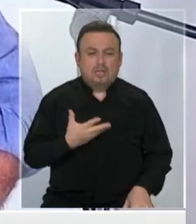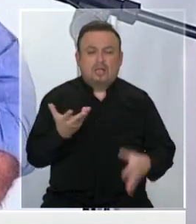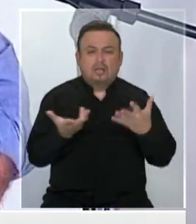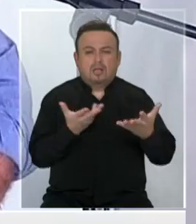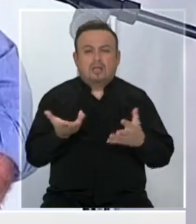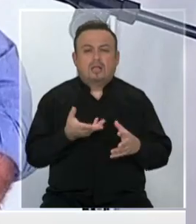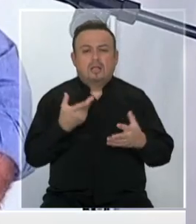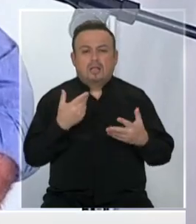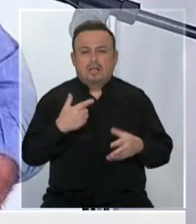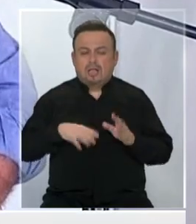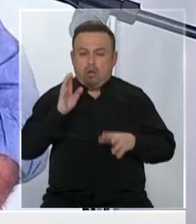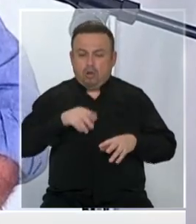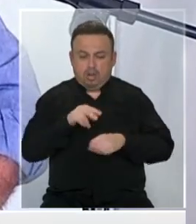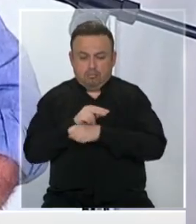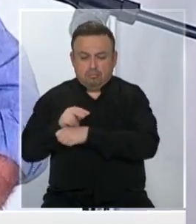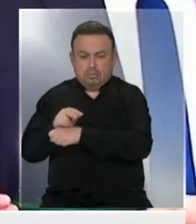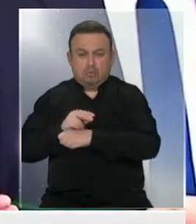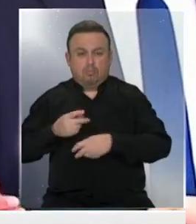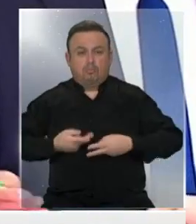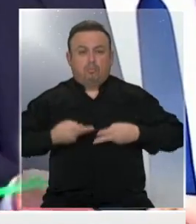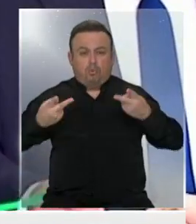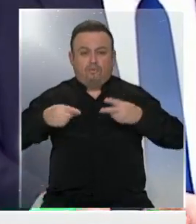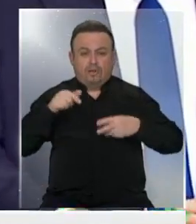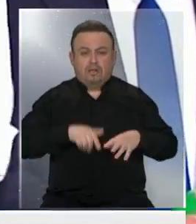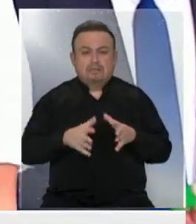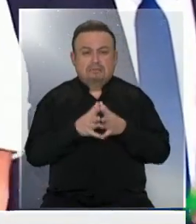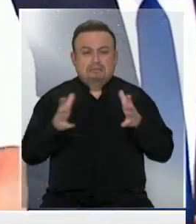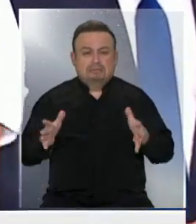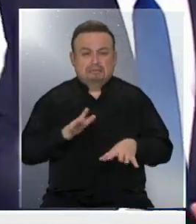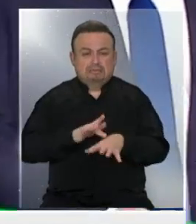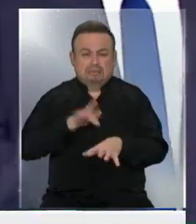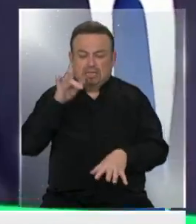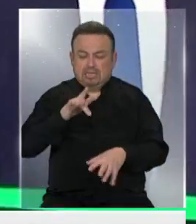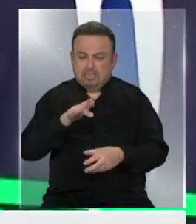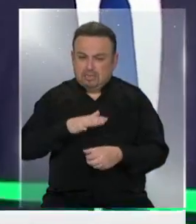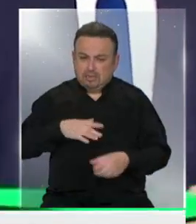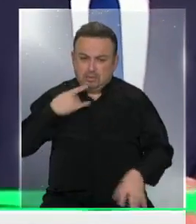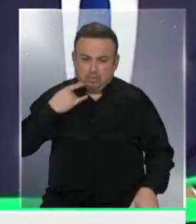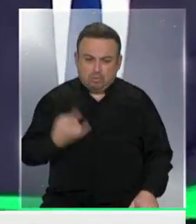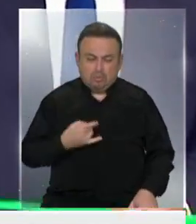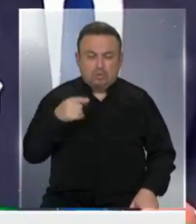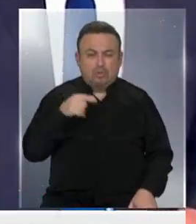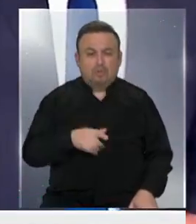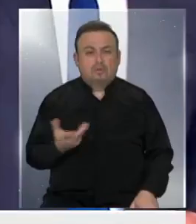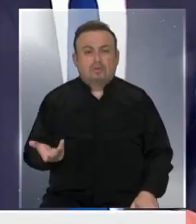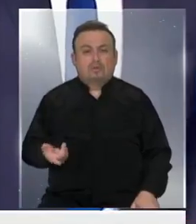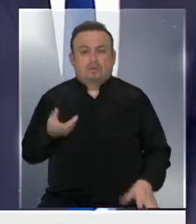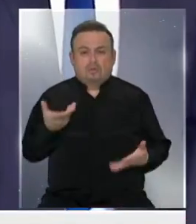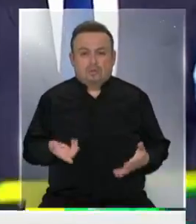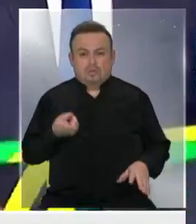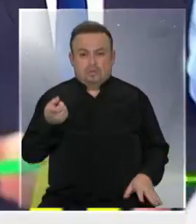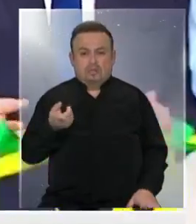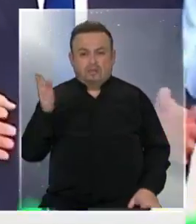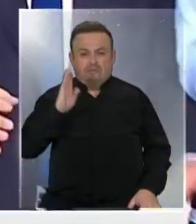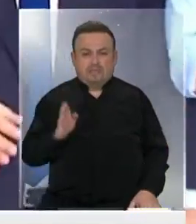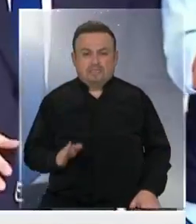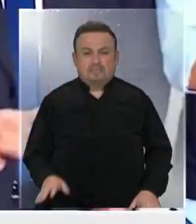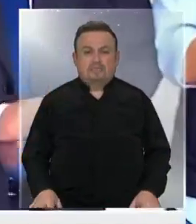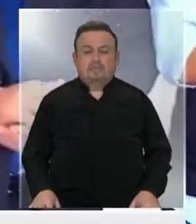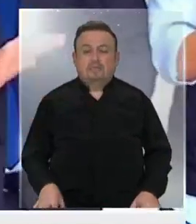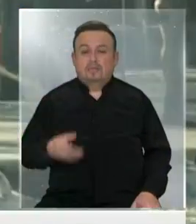administración pública a los ojos de la Constitución y frente a la gravedad de la emergencia por la que pasa en este caso Brasil.